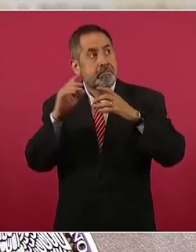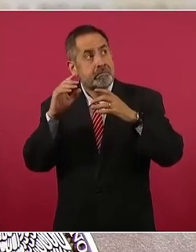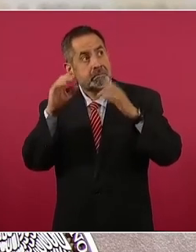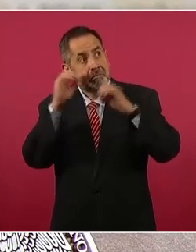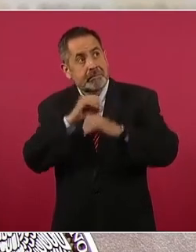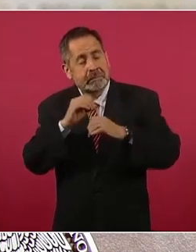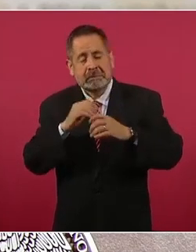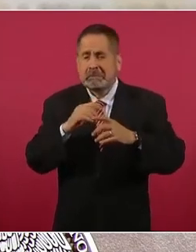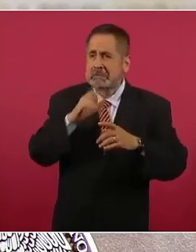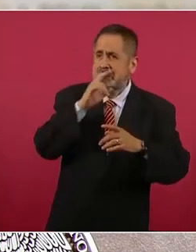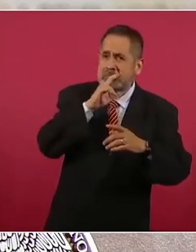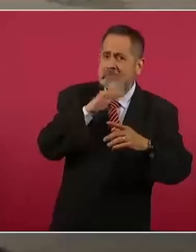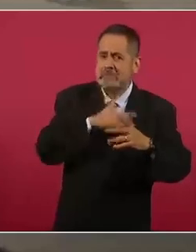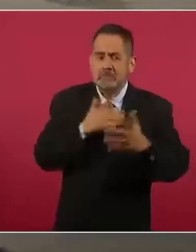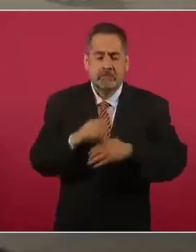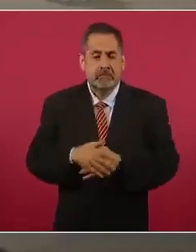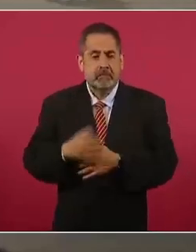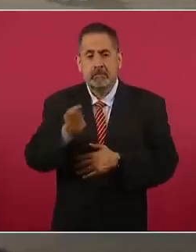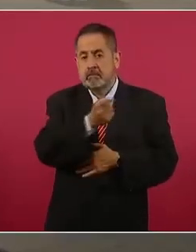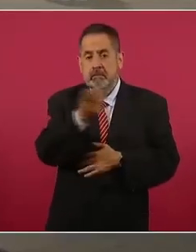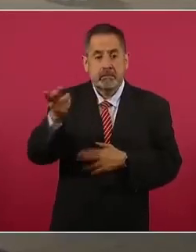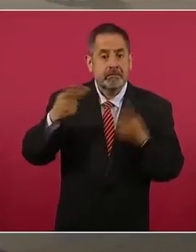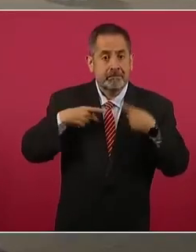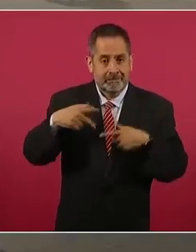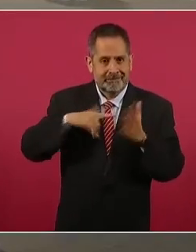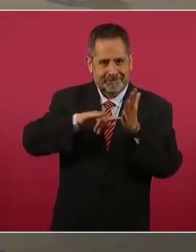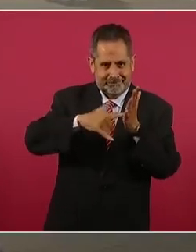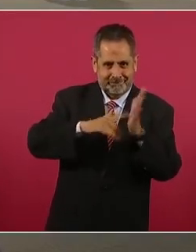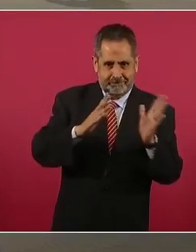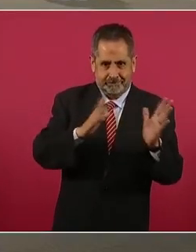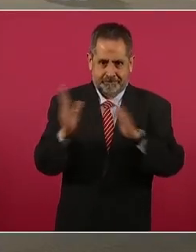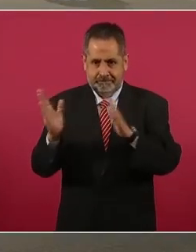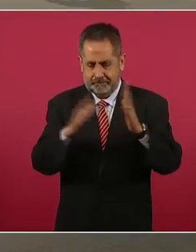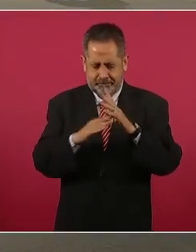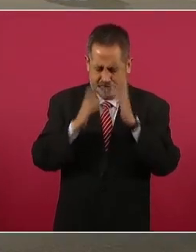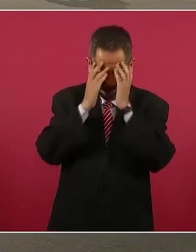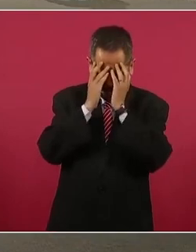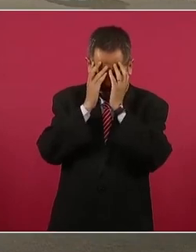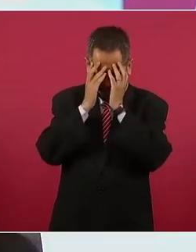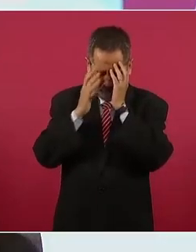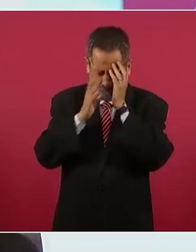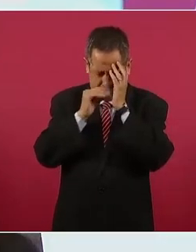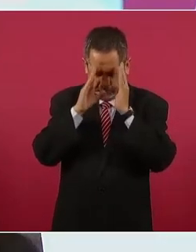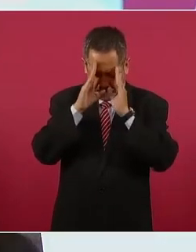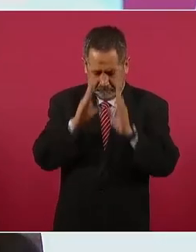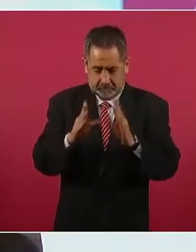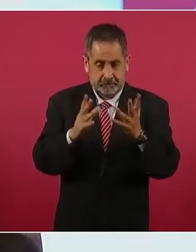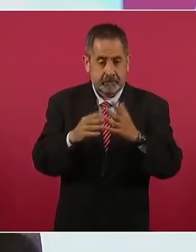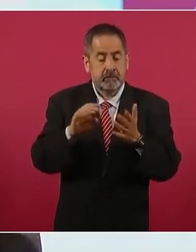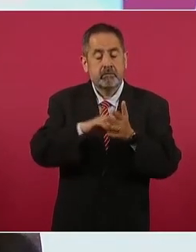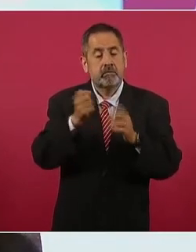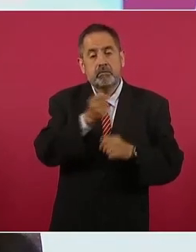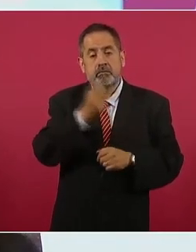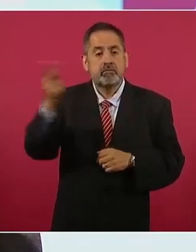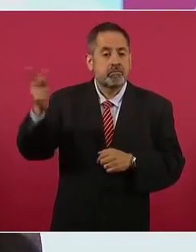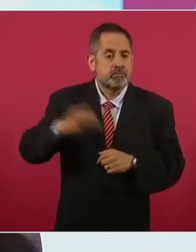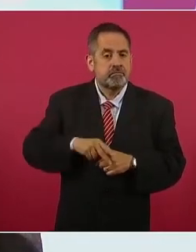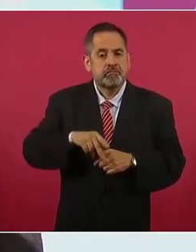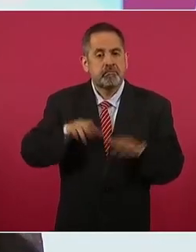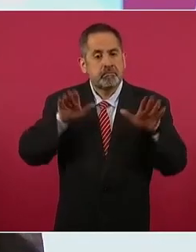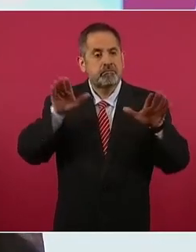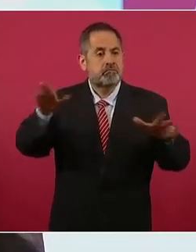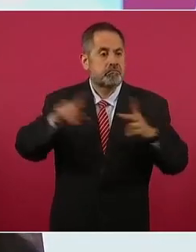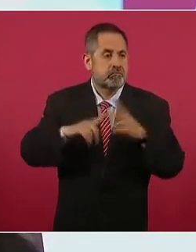concentración para realizar funciones al iniciar el día, como son pilotos, los escolares, maestros,